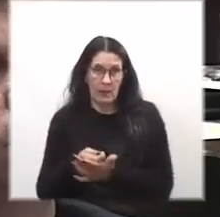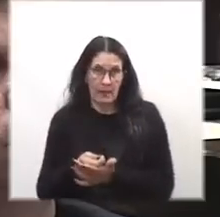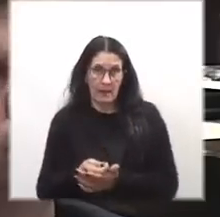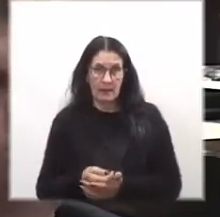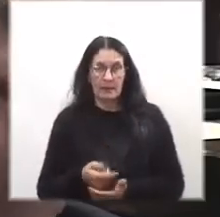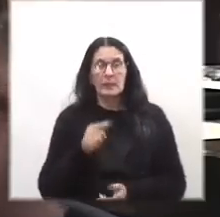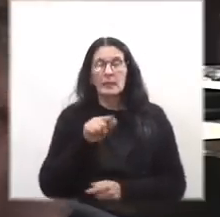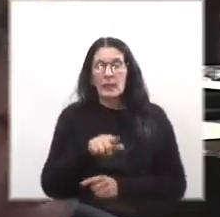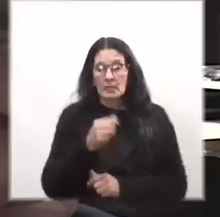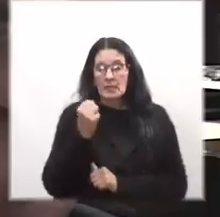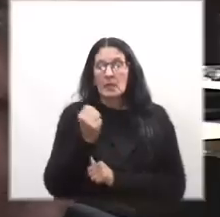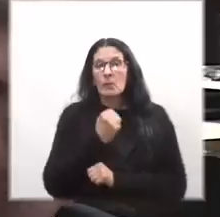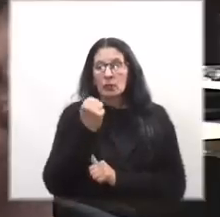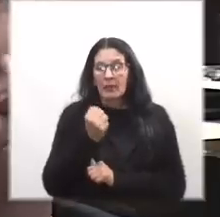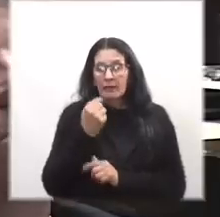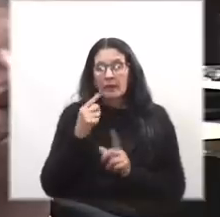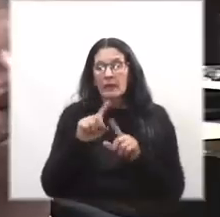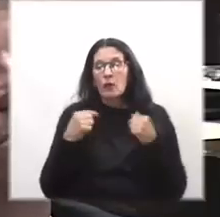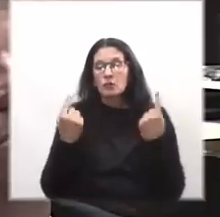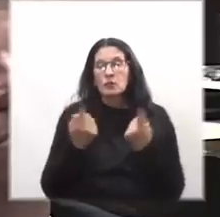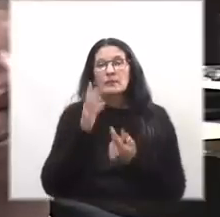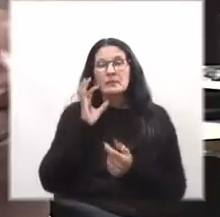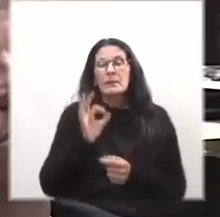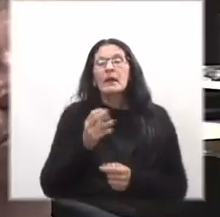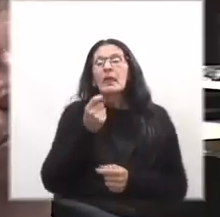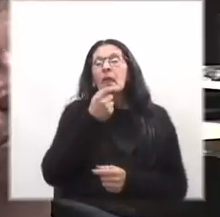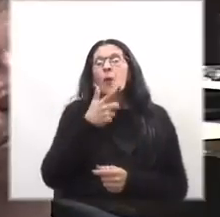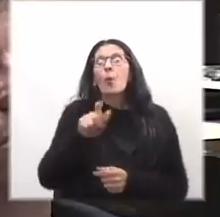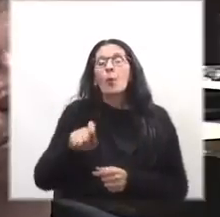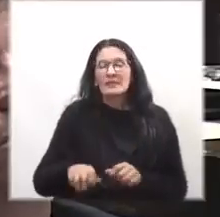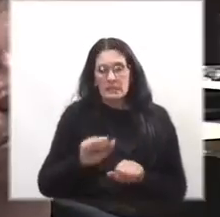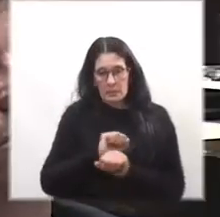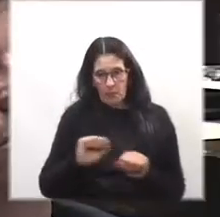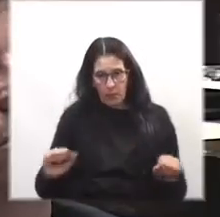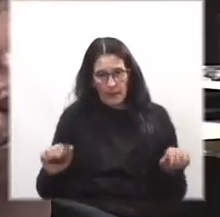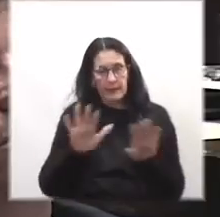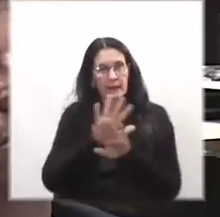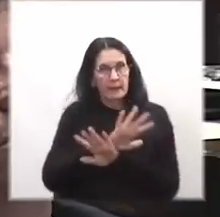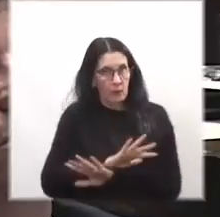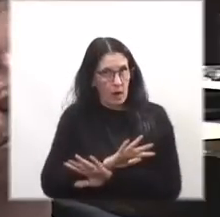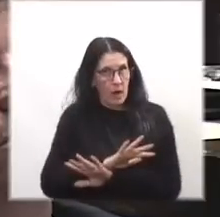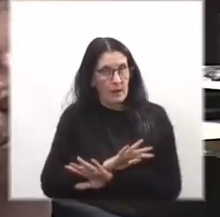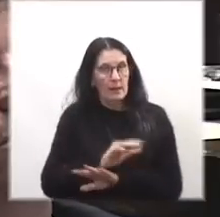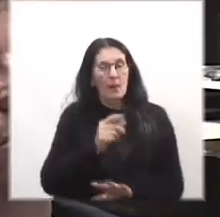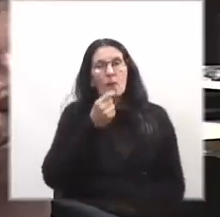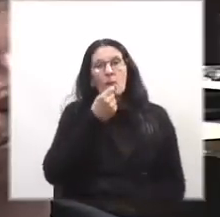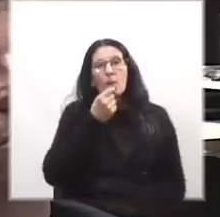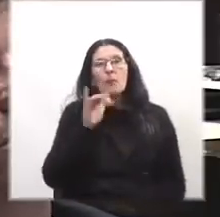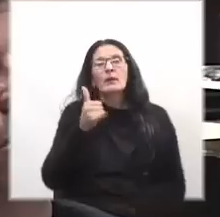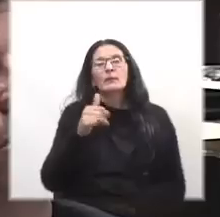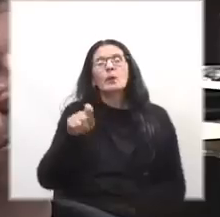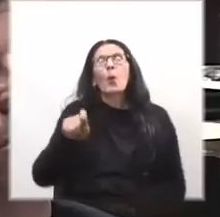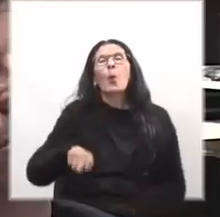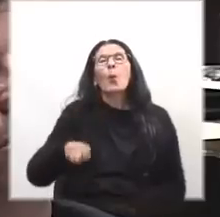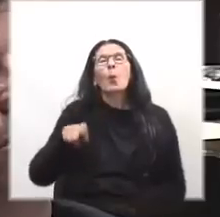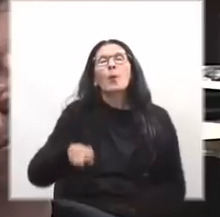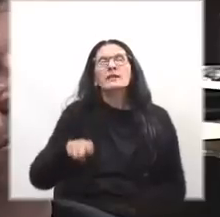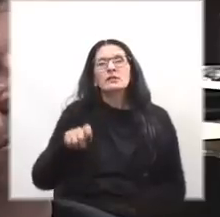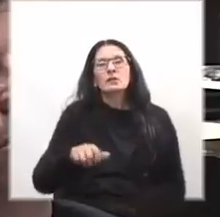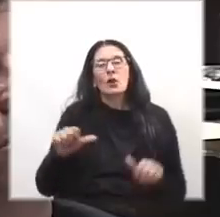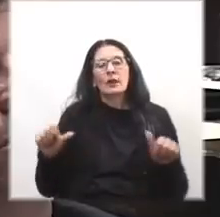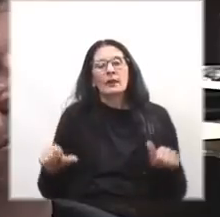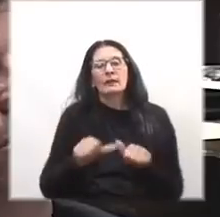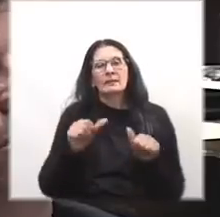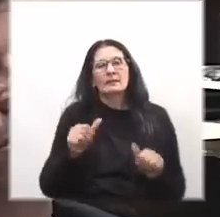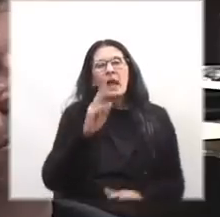Y es muy importante que nosotros tengamos presente que los jueces se pueden equivocar. Ahí tenemos el caso, el juicio que le armaron a Amodio